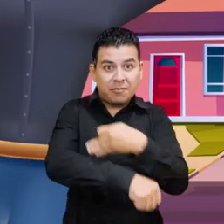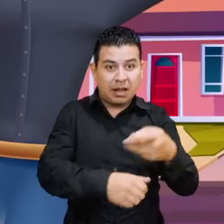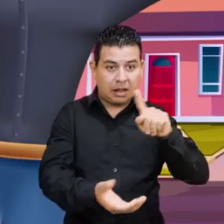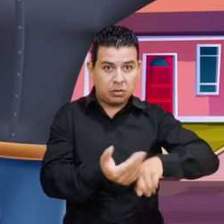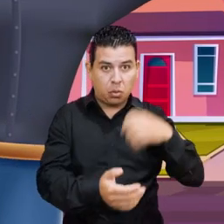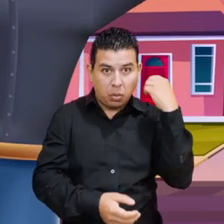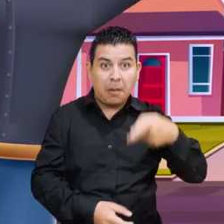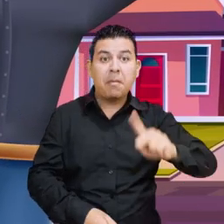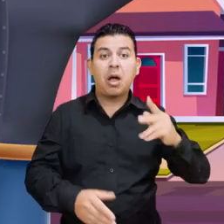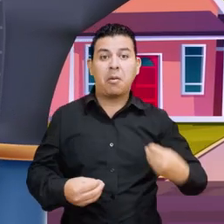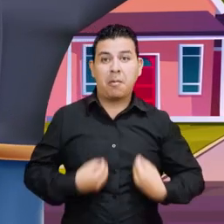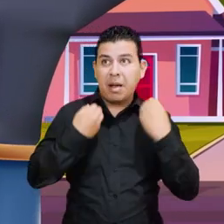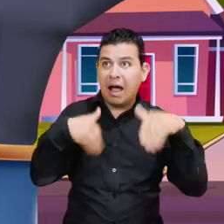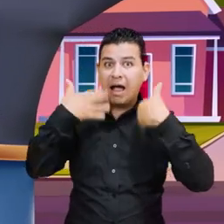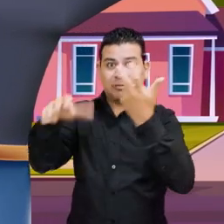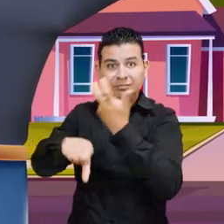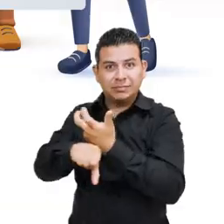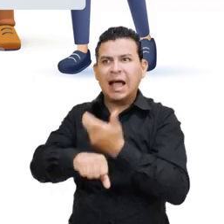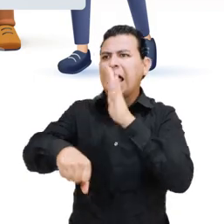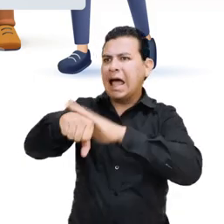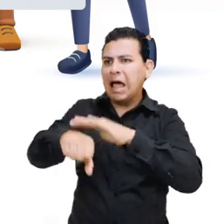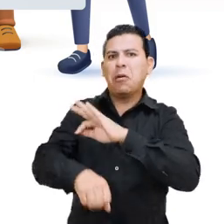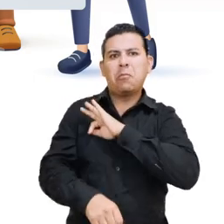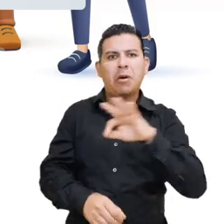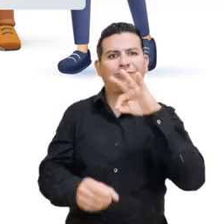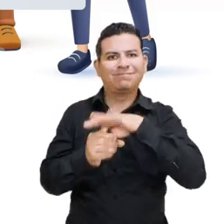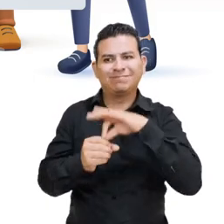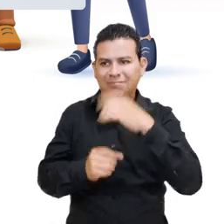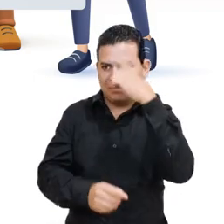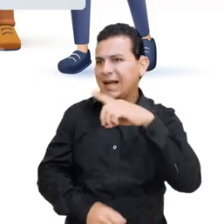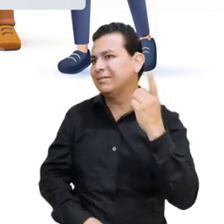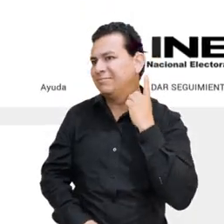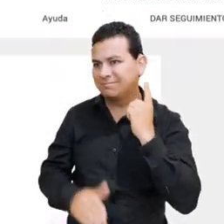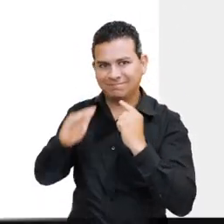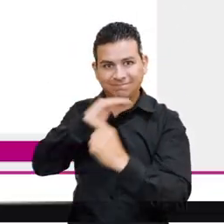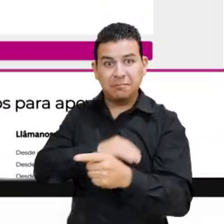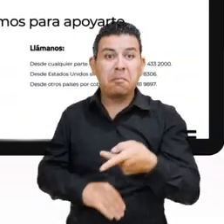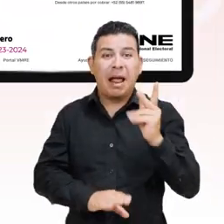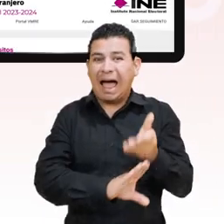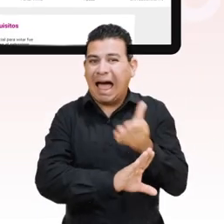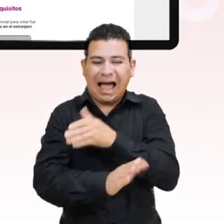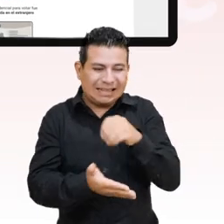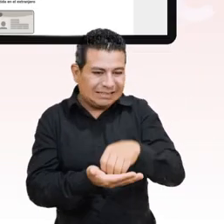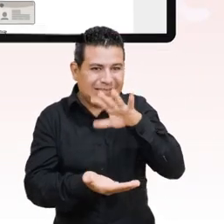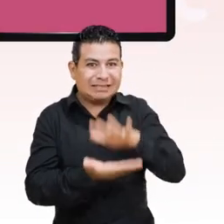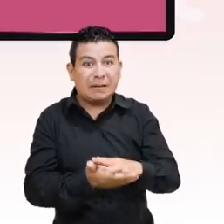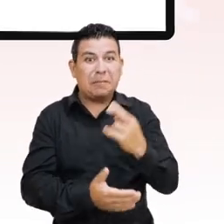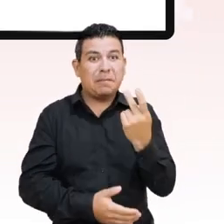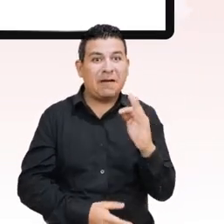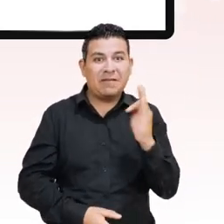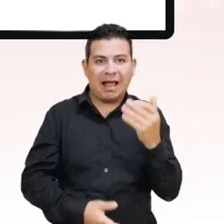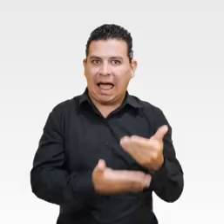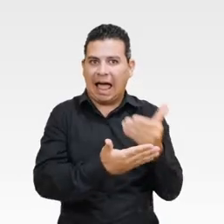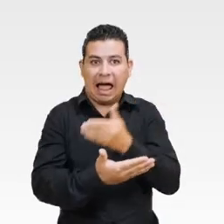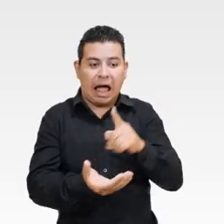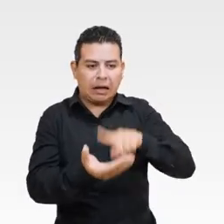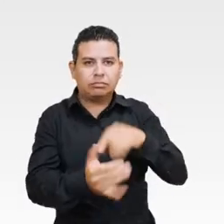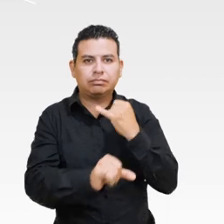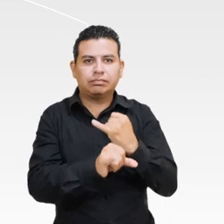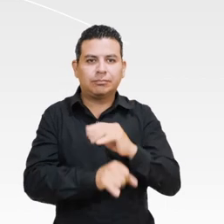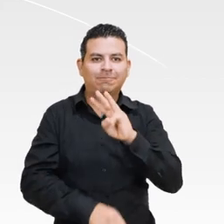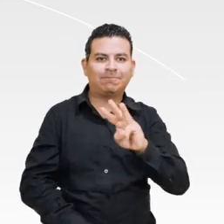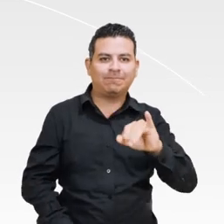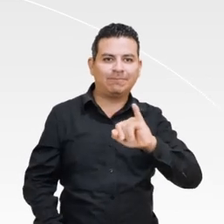familiares de Oaxaca que viven en el extranjero, avísales que pueden votar por la Diputación Migrante, pero deben registrarse antes del 25 de